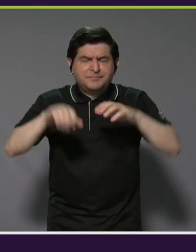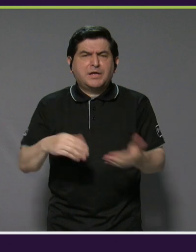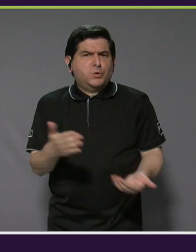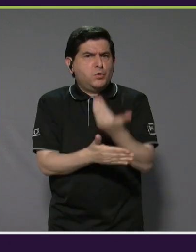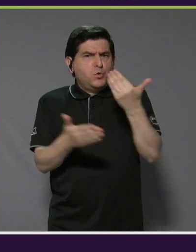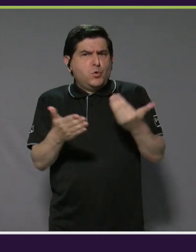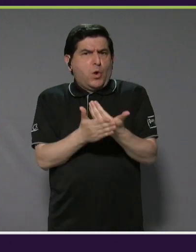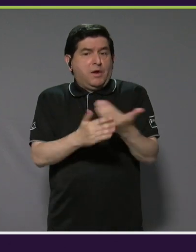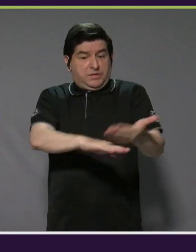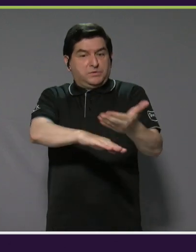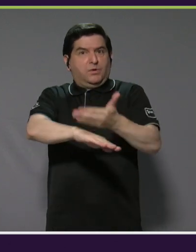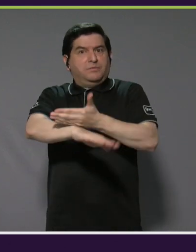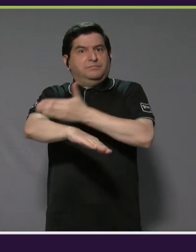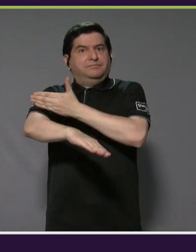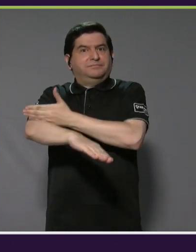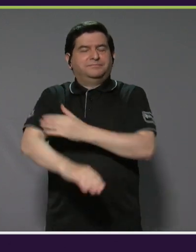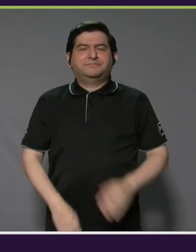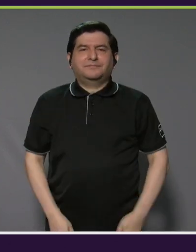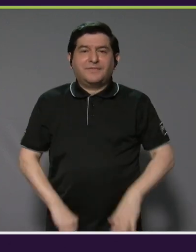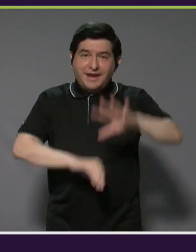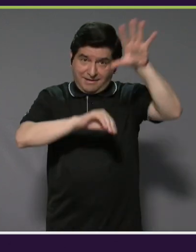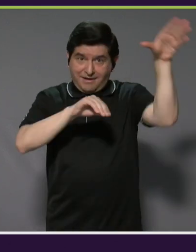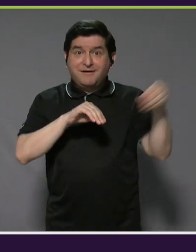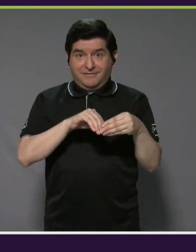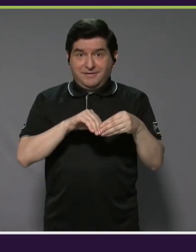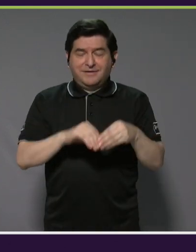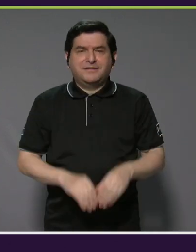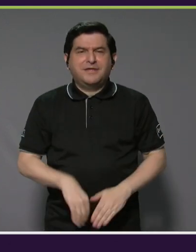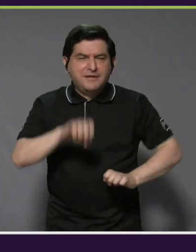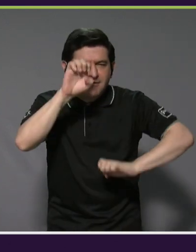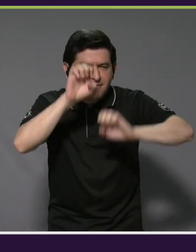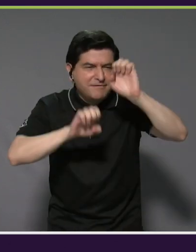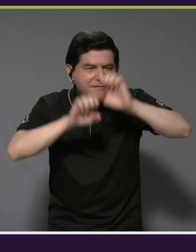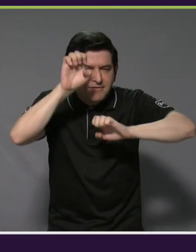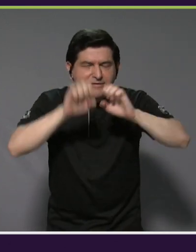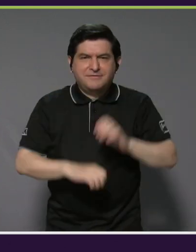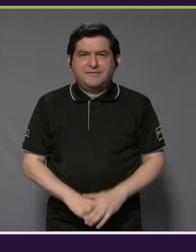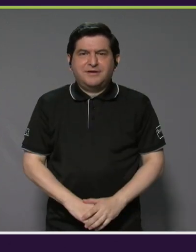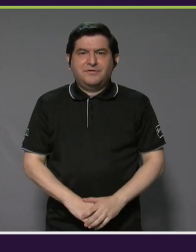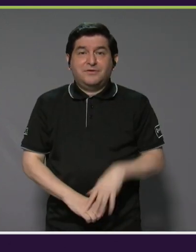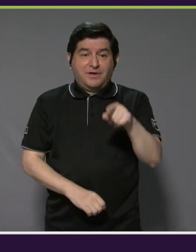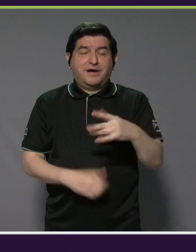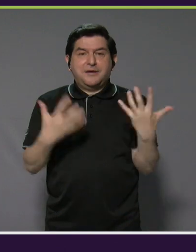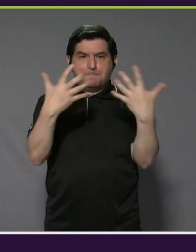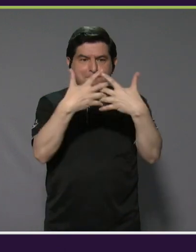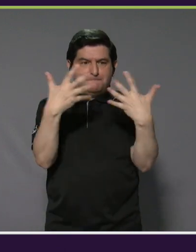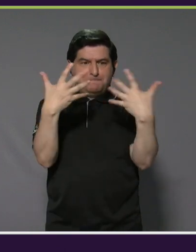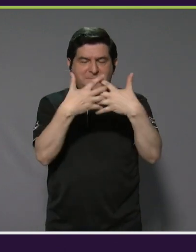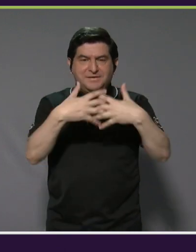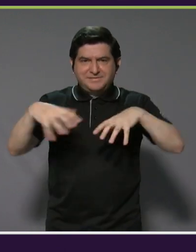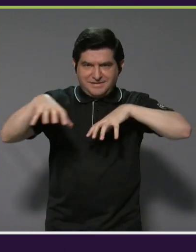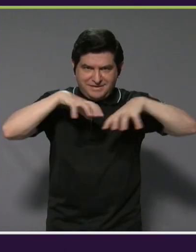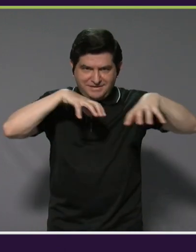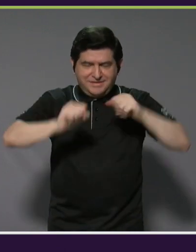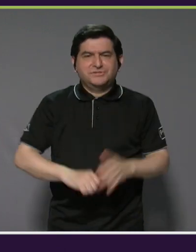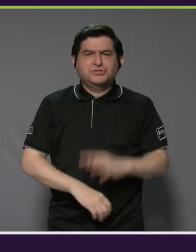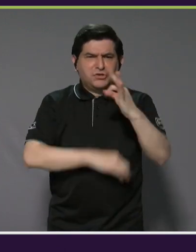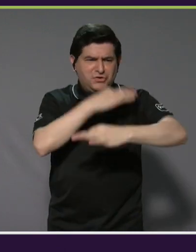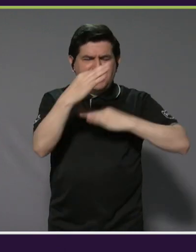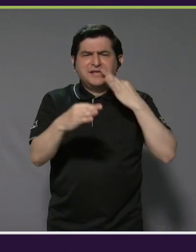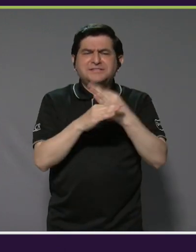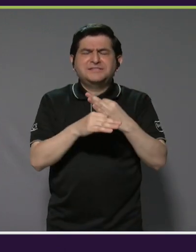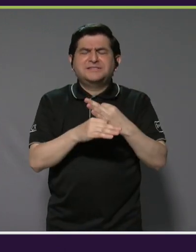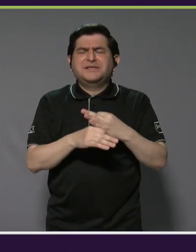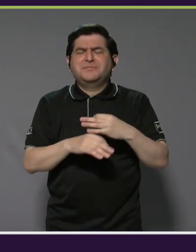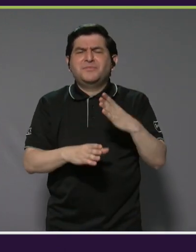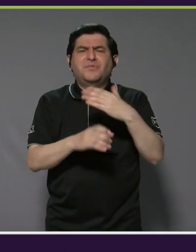innovadoras y progresivas. Aunado a eso, valoran también lo que es la combinación de maniobras, qué tipo de maniobras